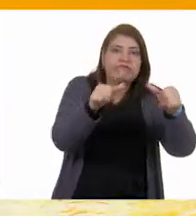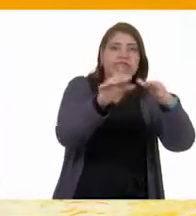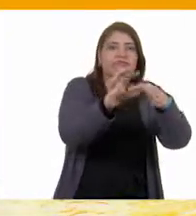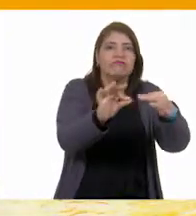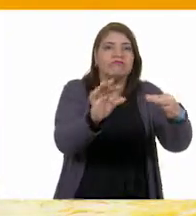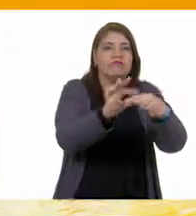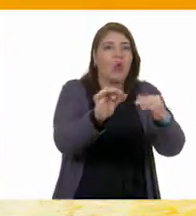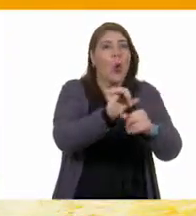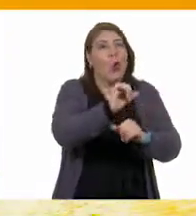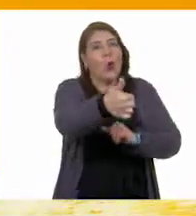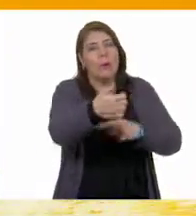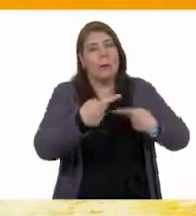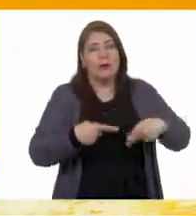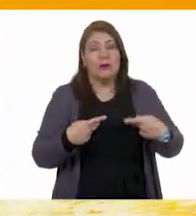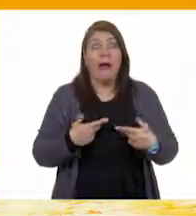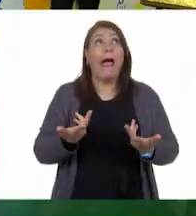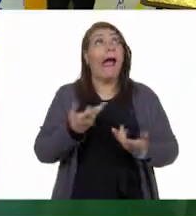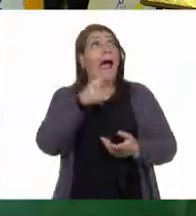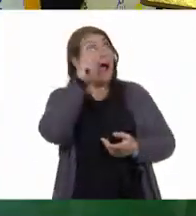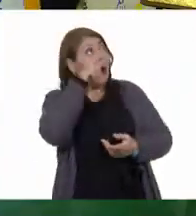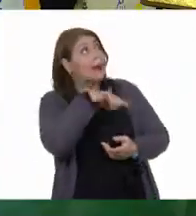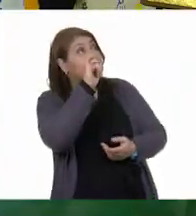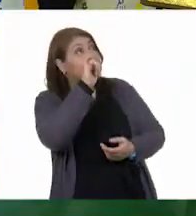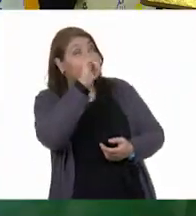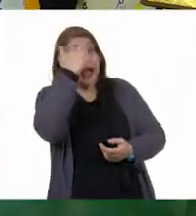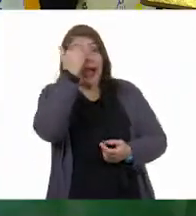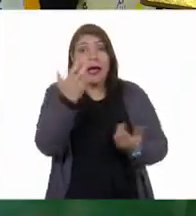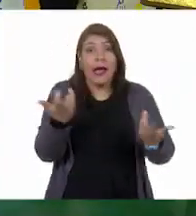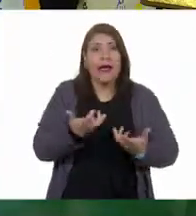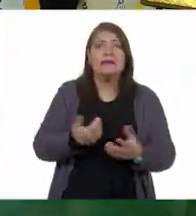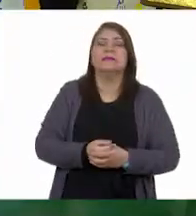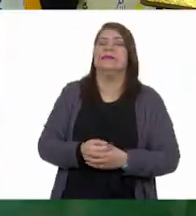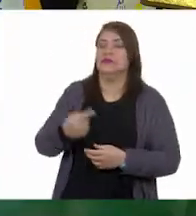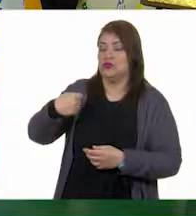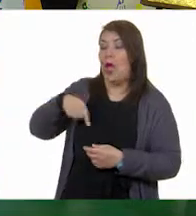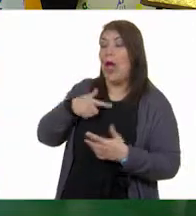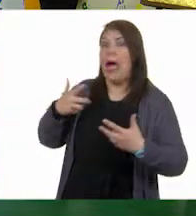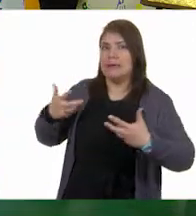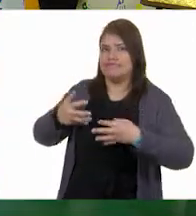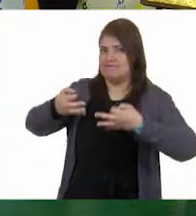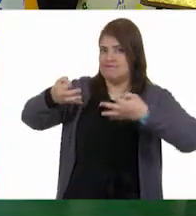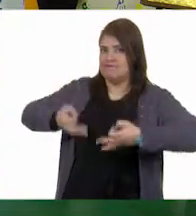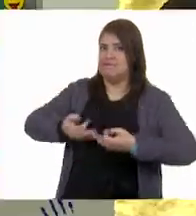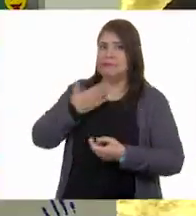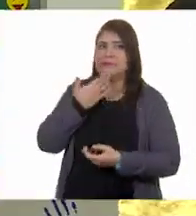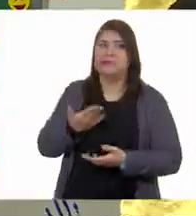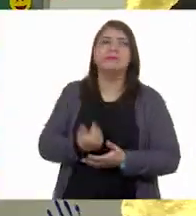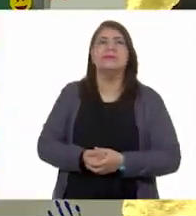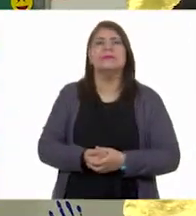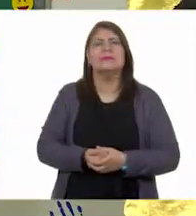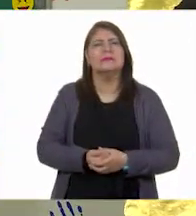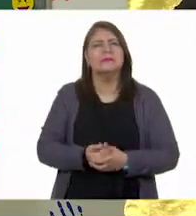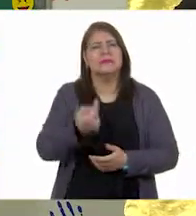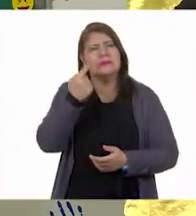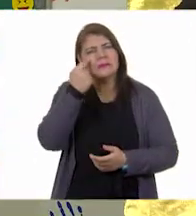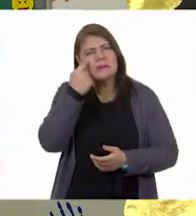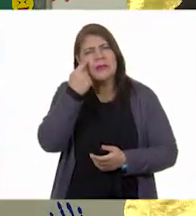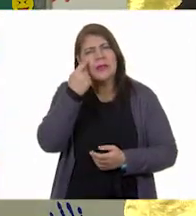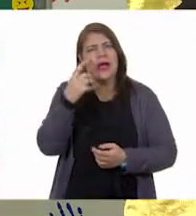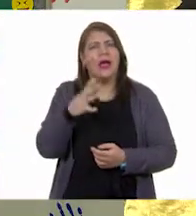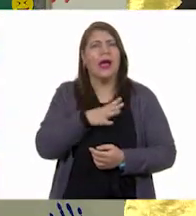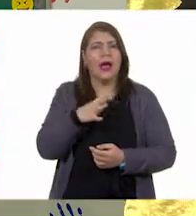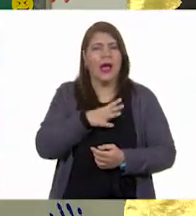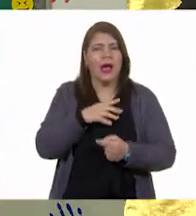verdad! ¡Y eso hicimos! ¡Ja, ja! Lo hicieron de manera correcta. Muy bien. Han dicho estas ideas